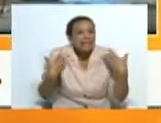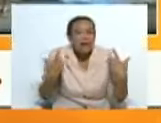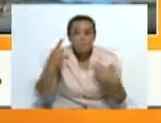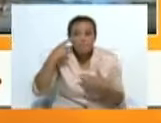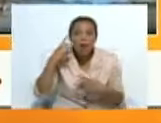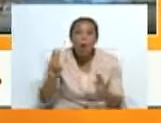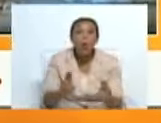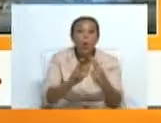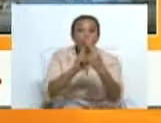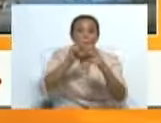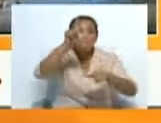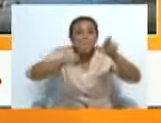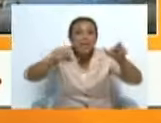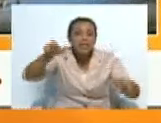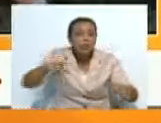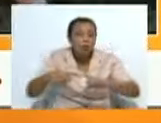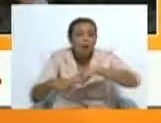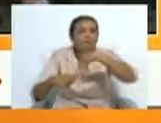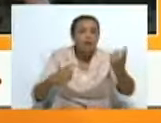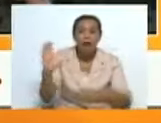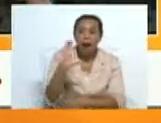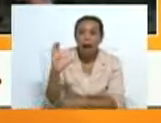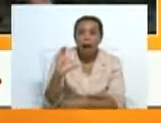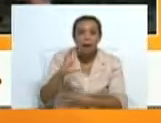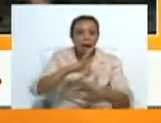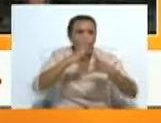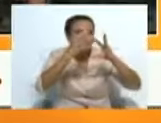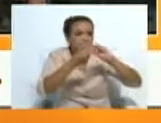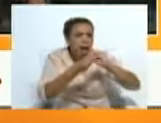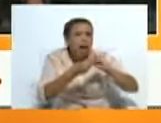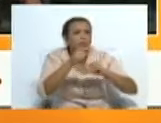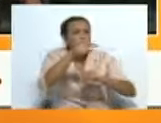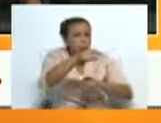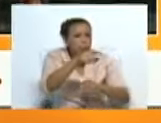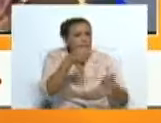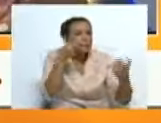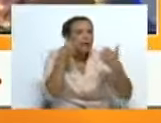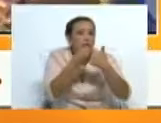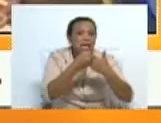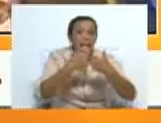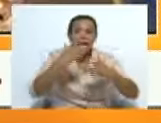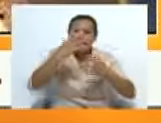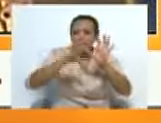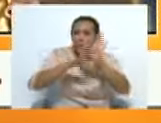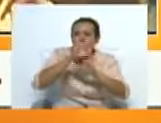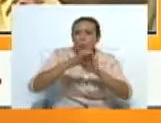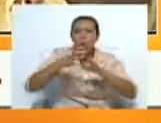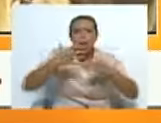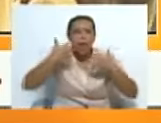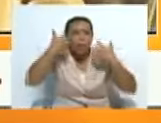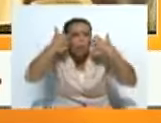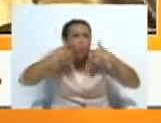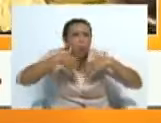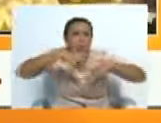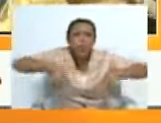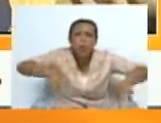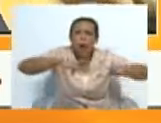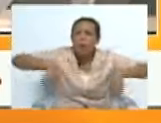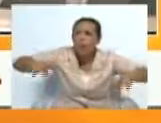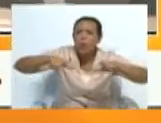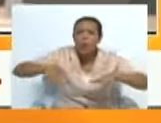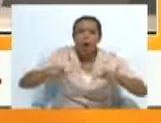yo encontré el público del interior, adaptamos, aceptamos el desafío de adaptar nuestra obra en las diferentes